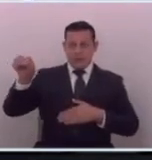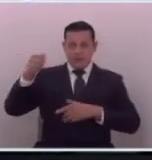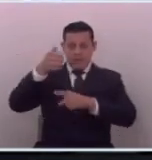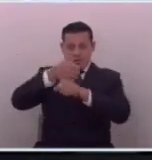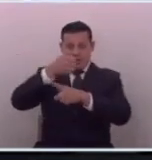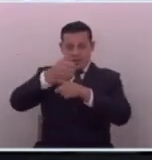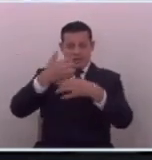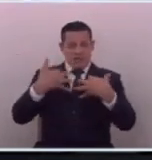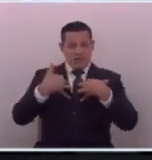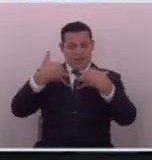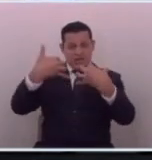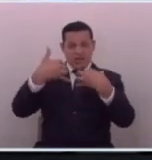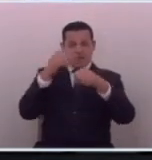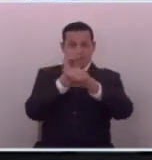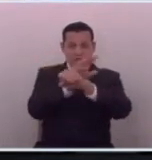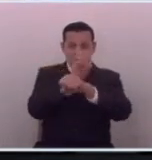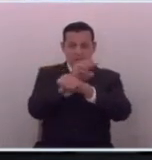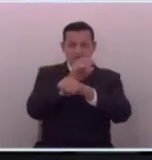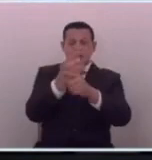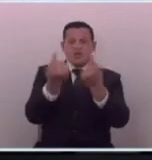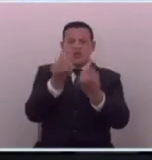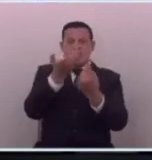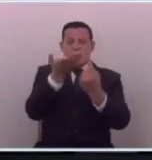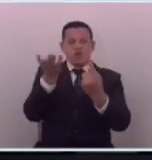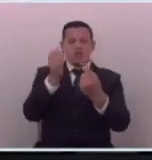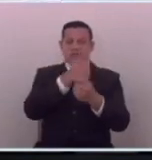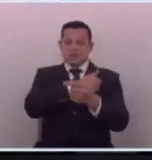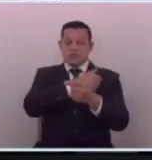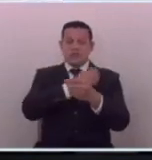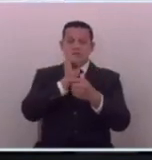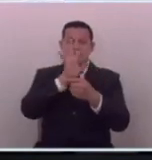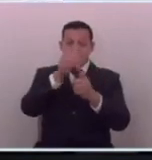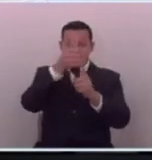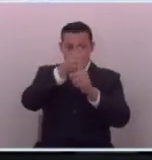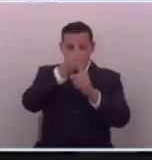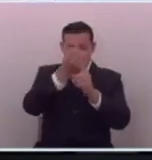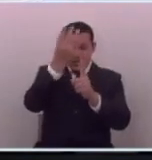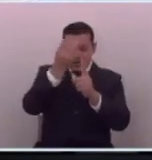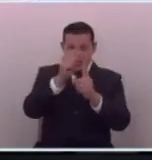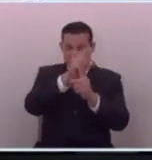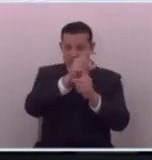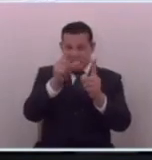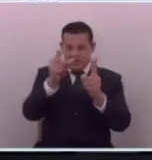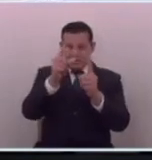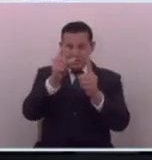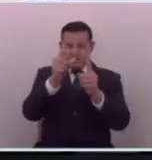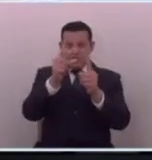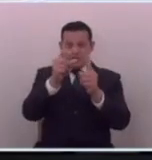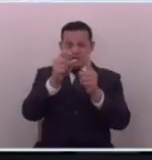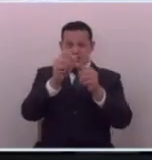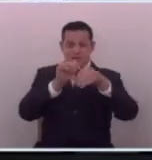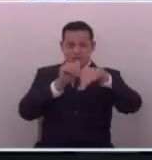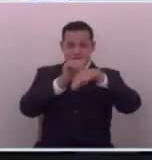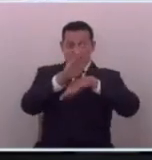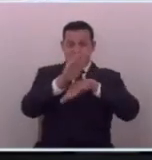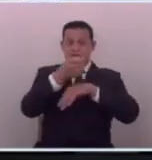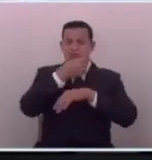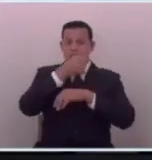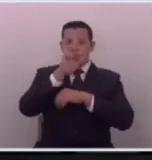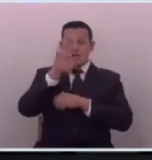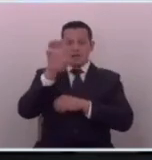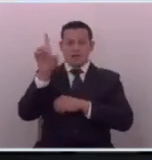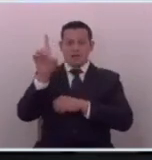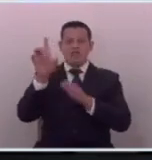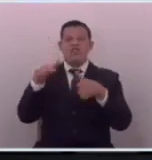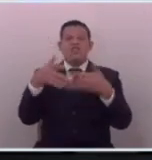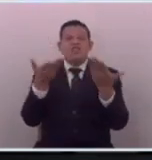cada plenaria en cada día de la semana suben contenido a las redes y que